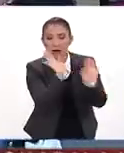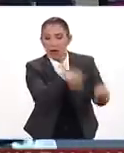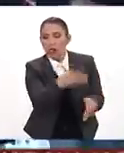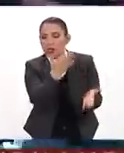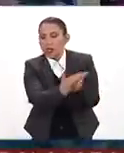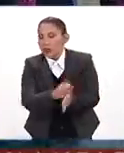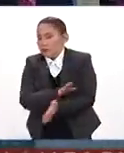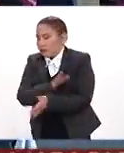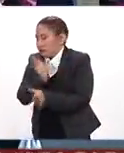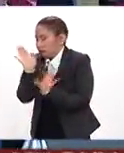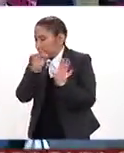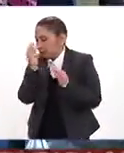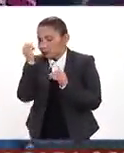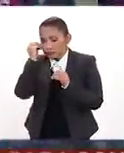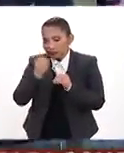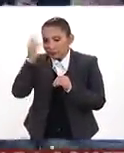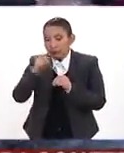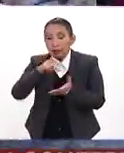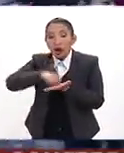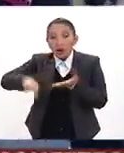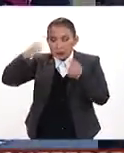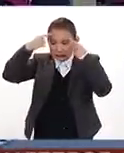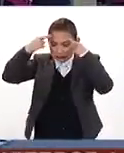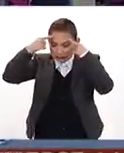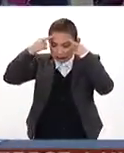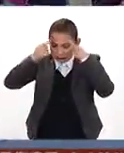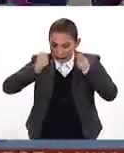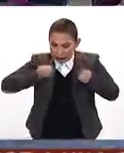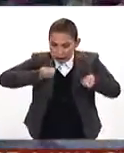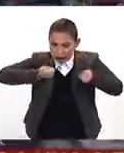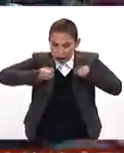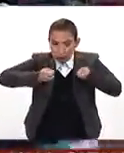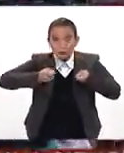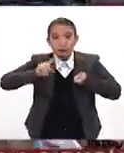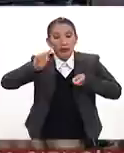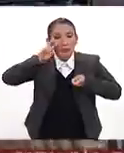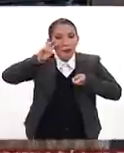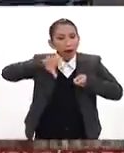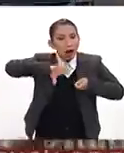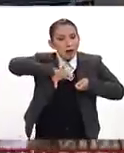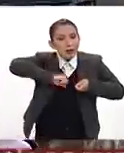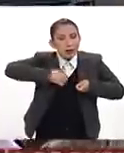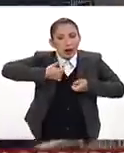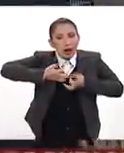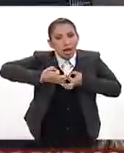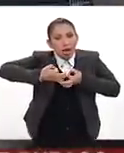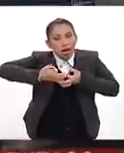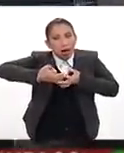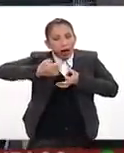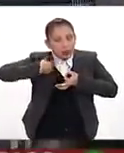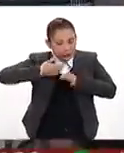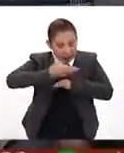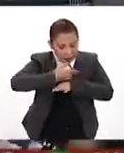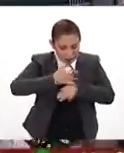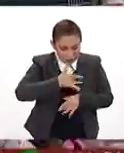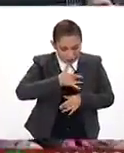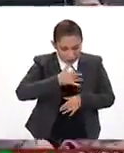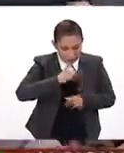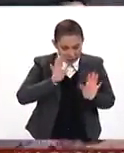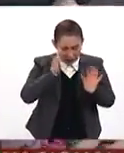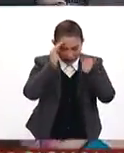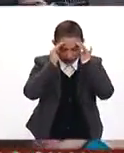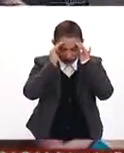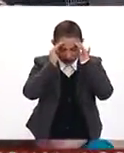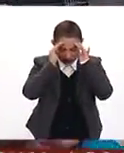hacernos a un lado. Tratar de comprar con la cabeza fría. Si vemos algo que nos gusta demasiado, pues bueno, antes tratar de darnos unos